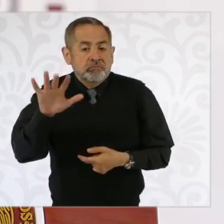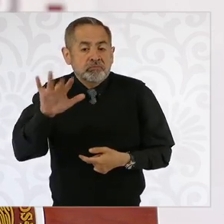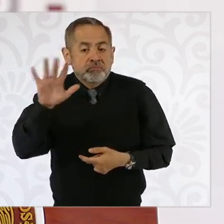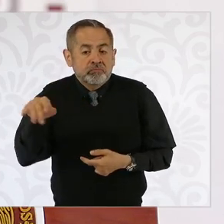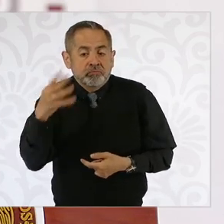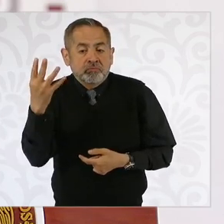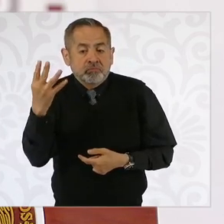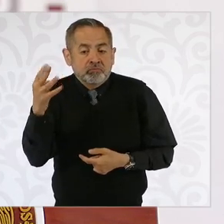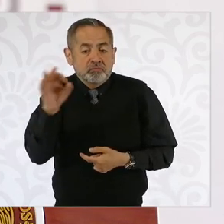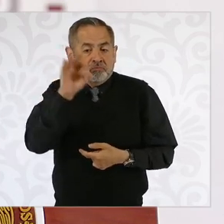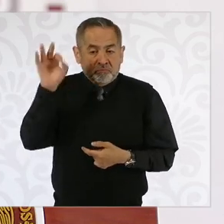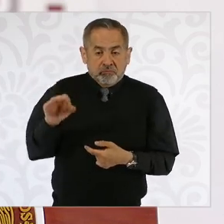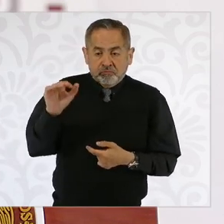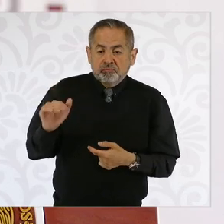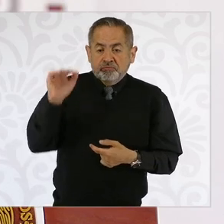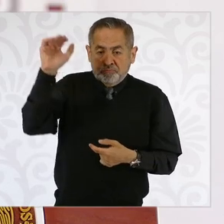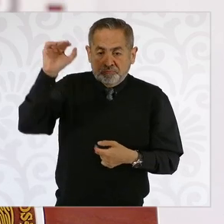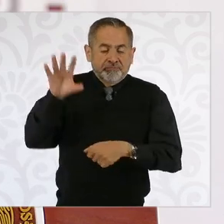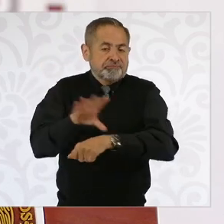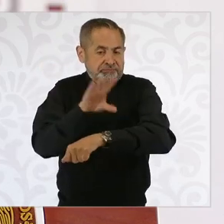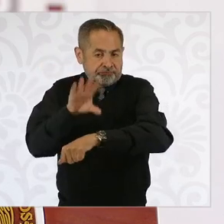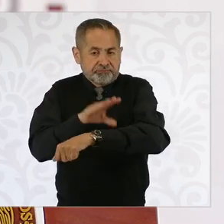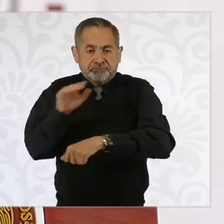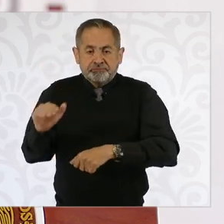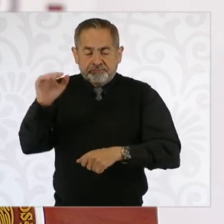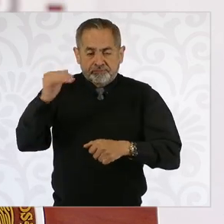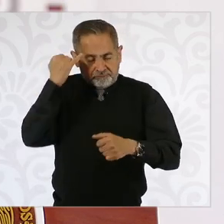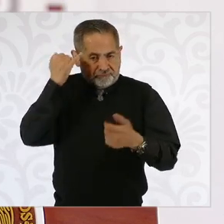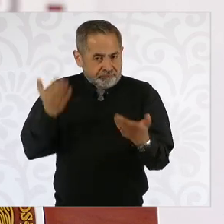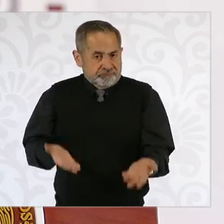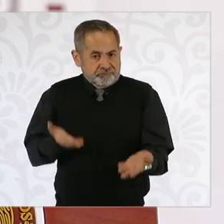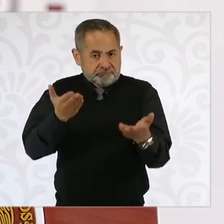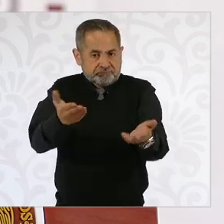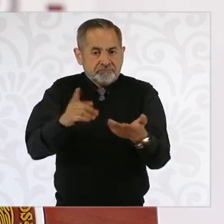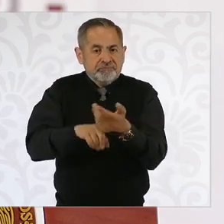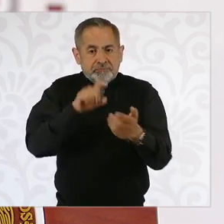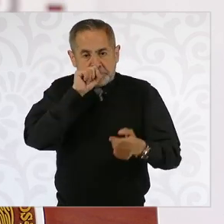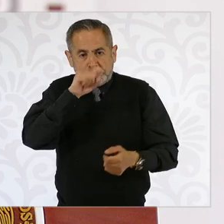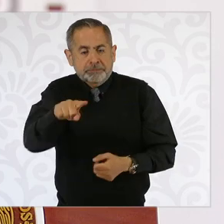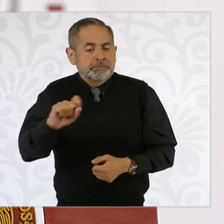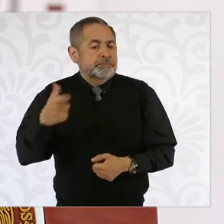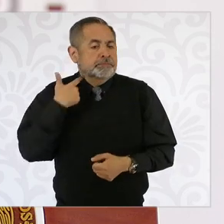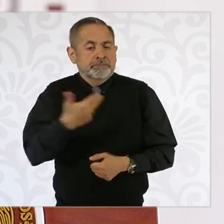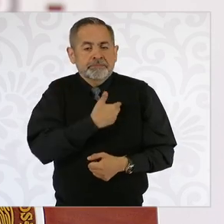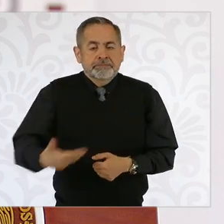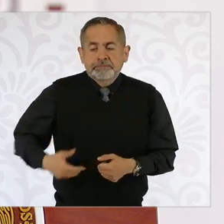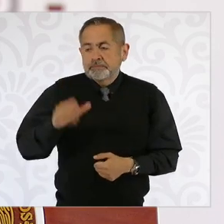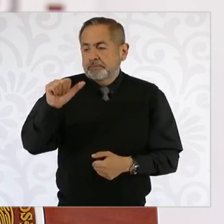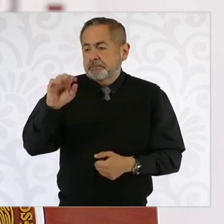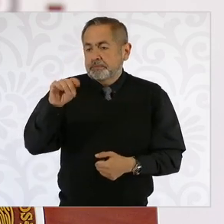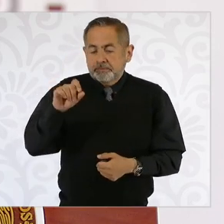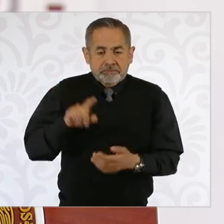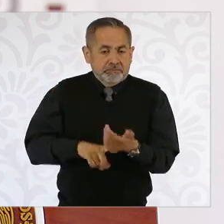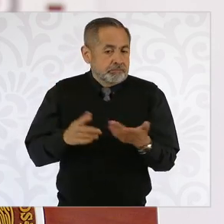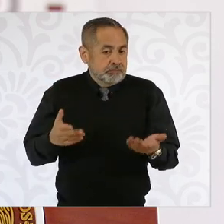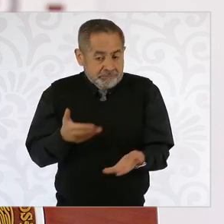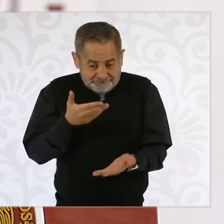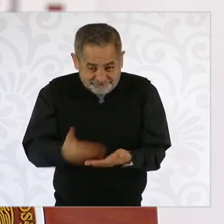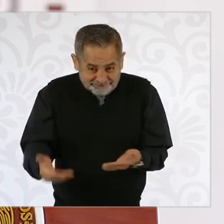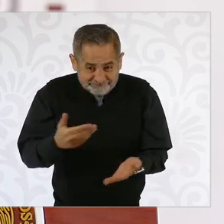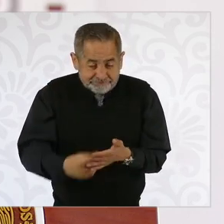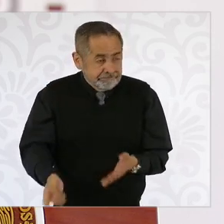por ciento de la generación eléctrica. Así se planteó también por el presidente López Obrador. Hoy, con la